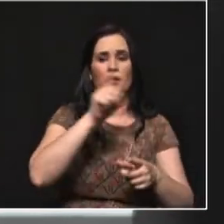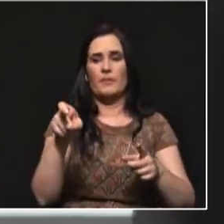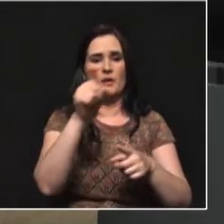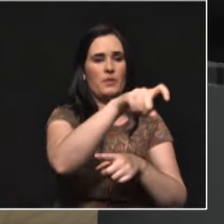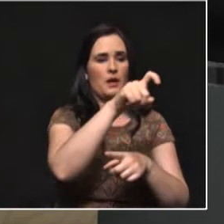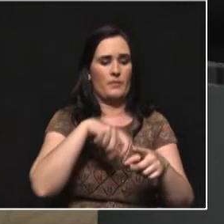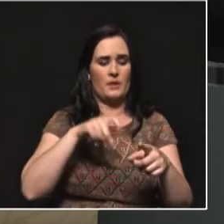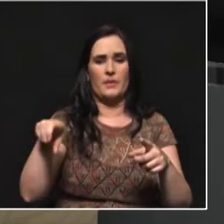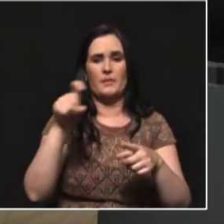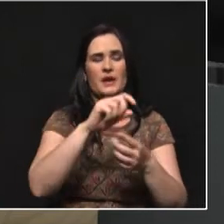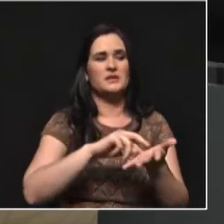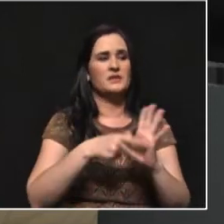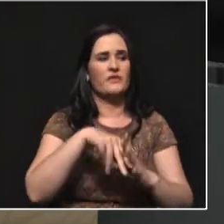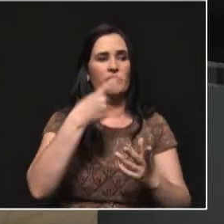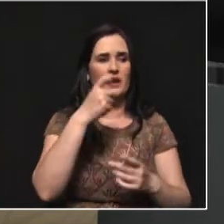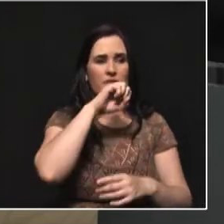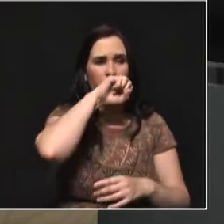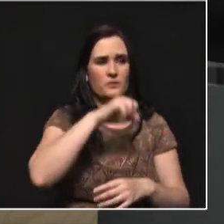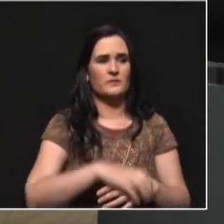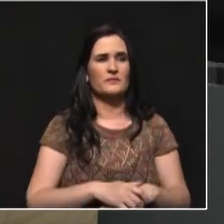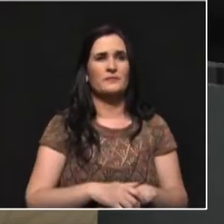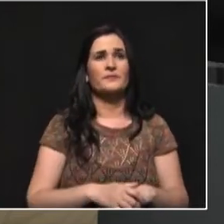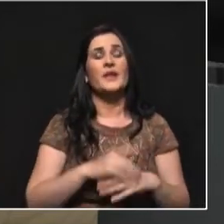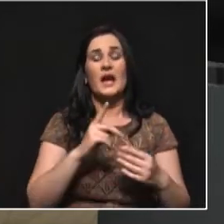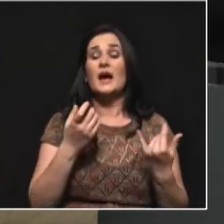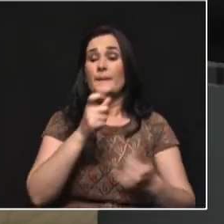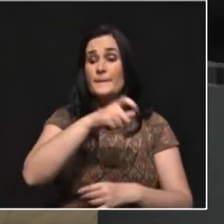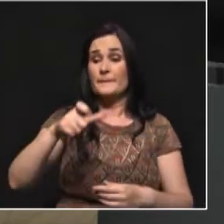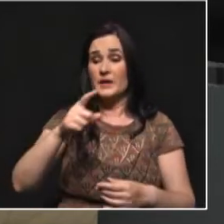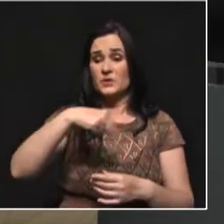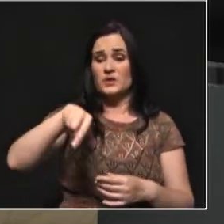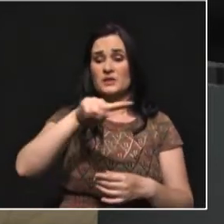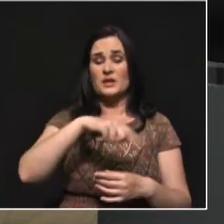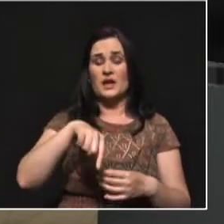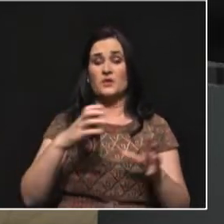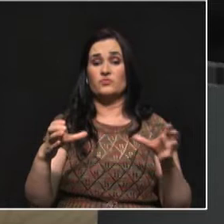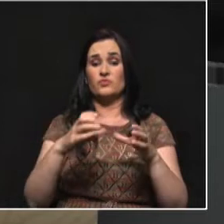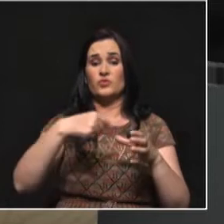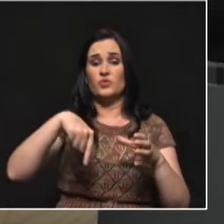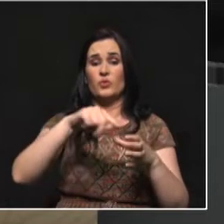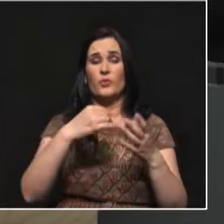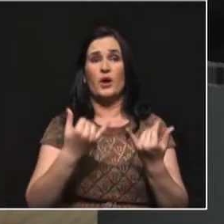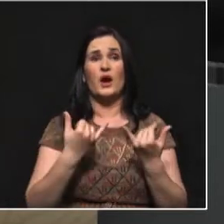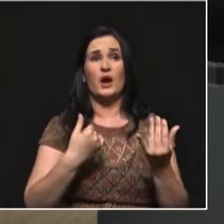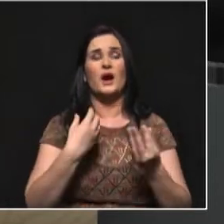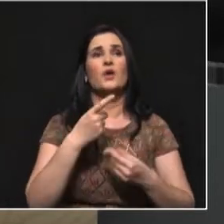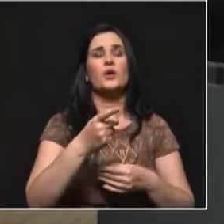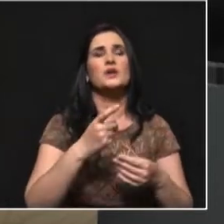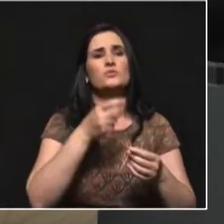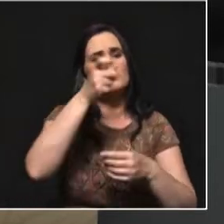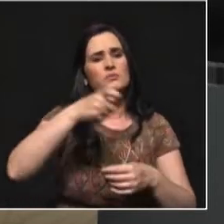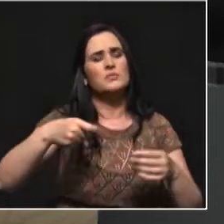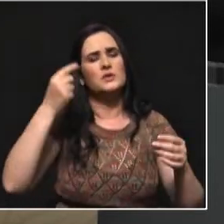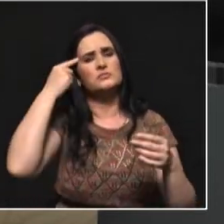y eso que usted menciona también está marcado porque el ciudadano del siglo XXI, para allá apuntaba su pregunta, el ciudadano que está informado,